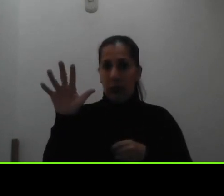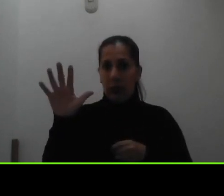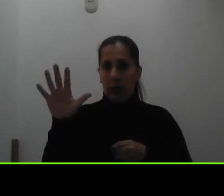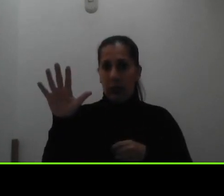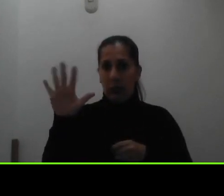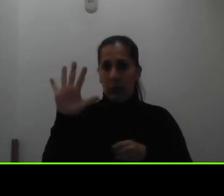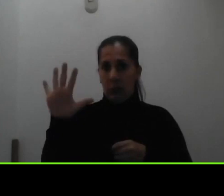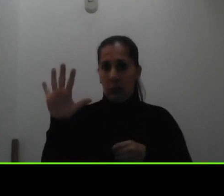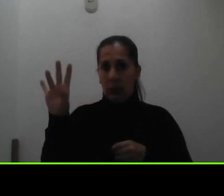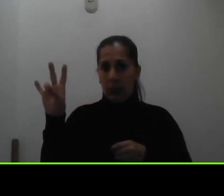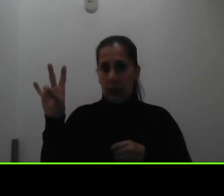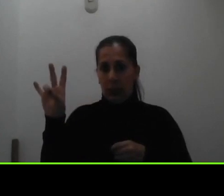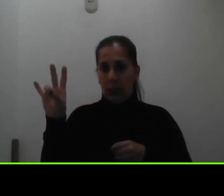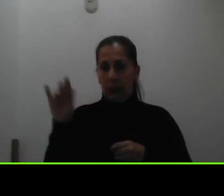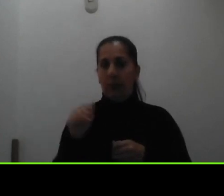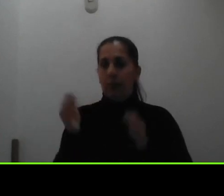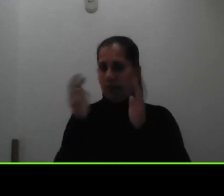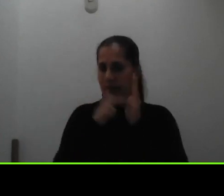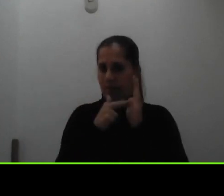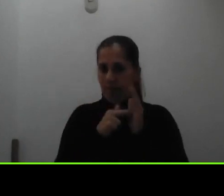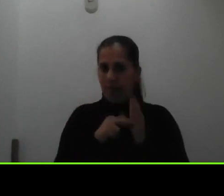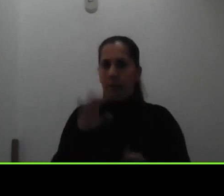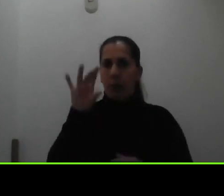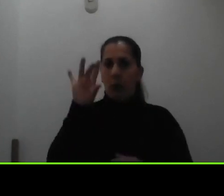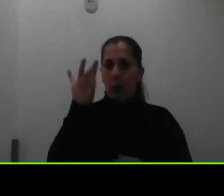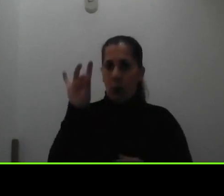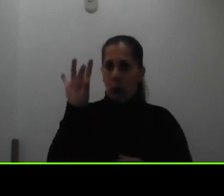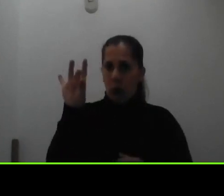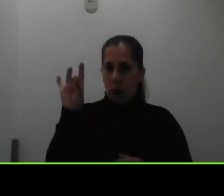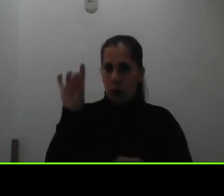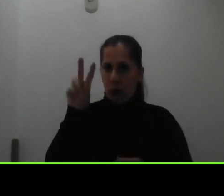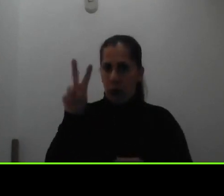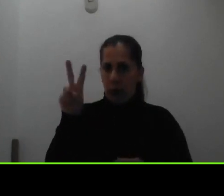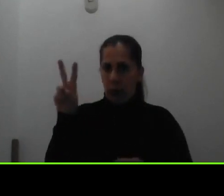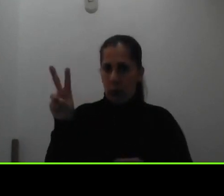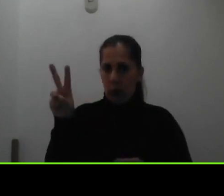3557 voy a repetirlo 8822